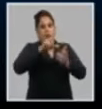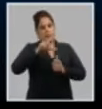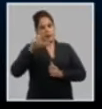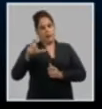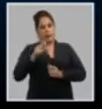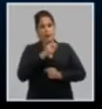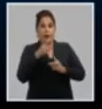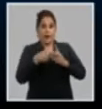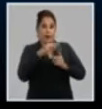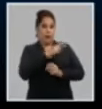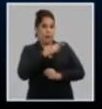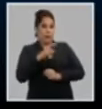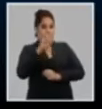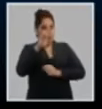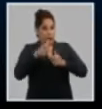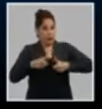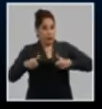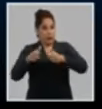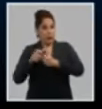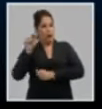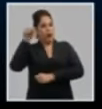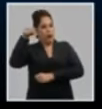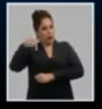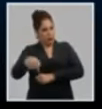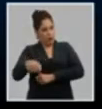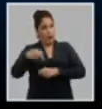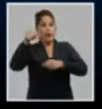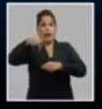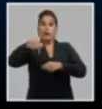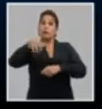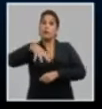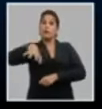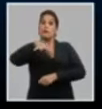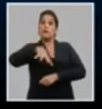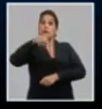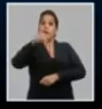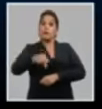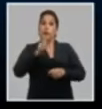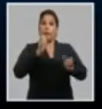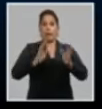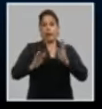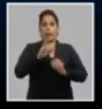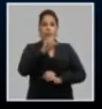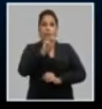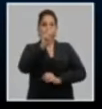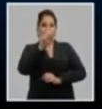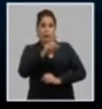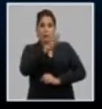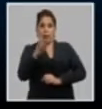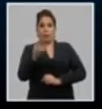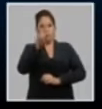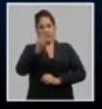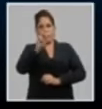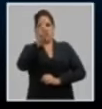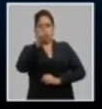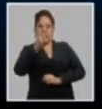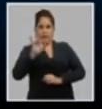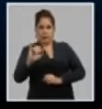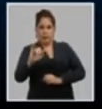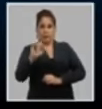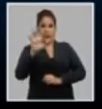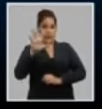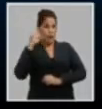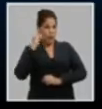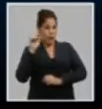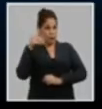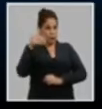y la revolución desde el sexto congreso hasta la fecha y su actualización para el periodo 2021-2026, es decir, el